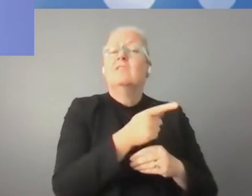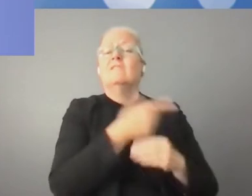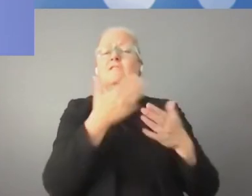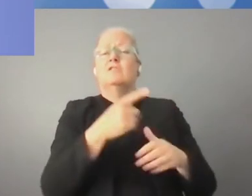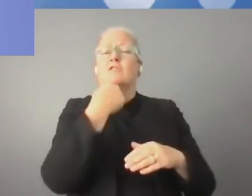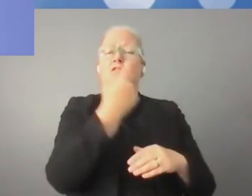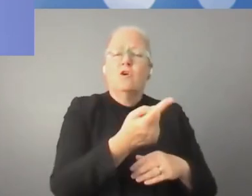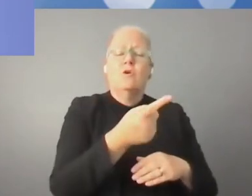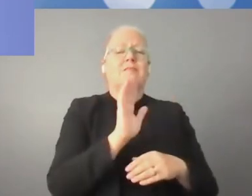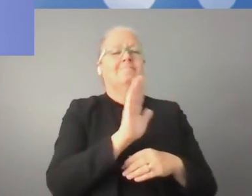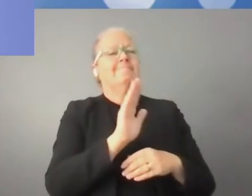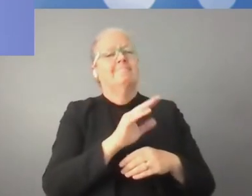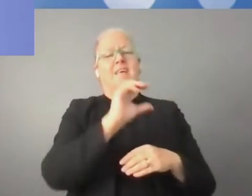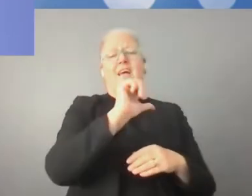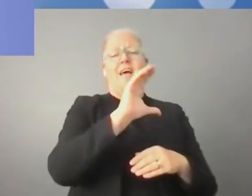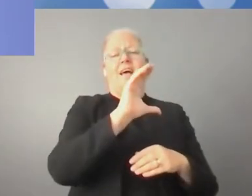país de la Unión Europea,